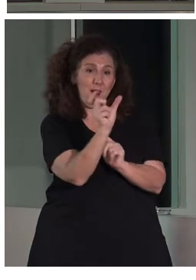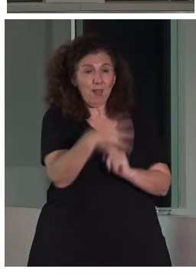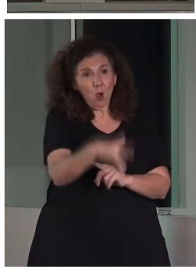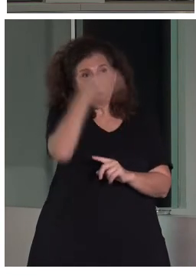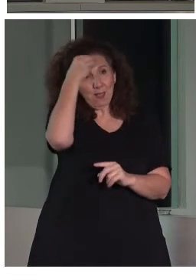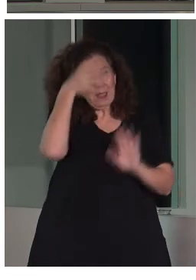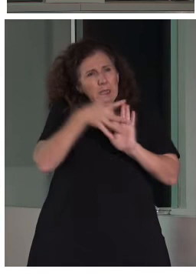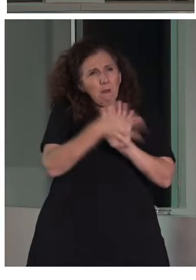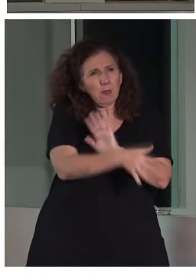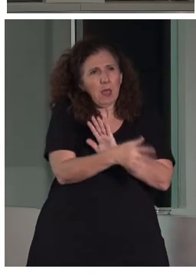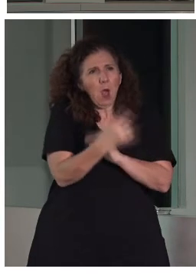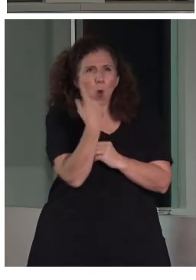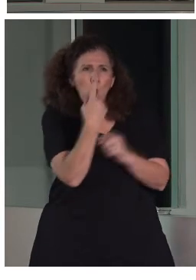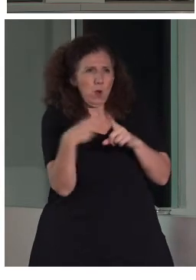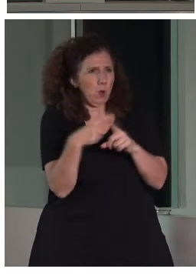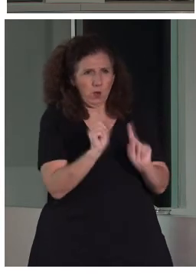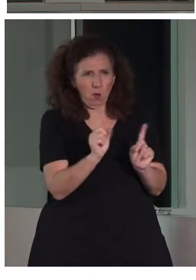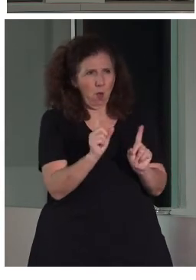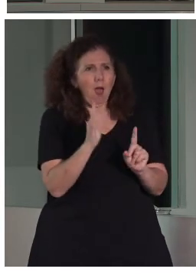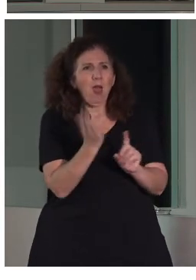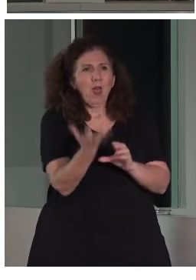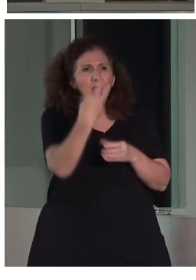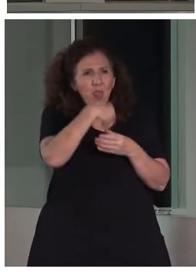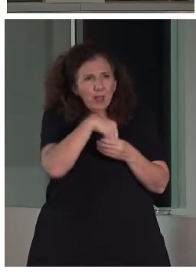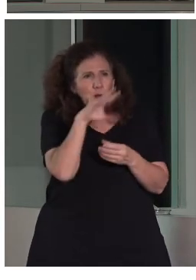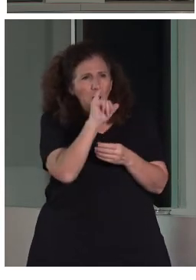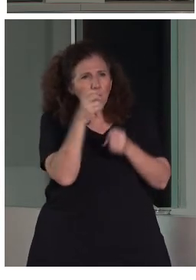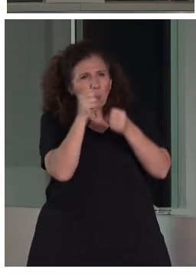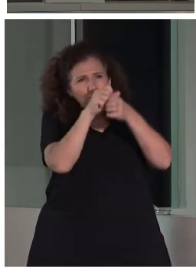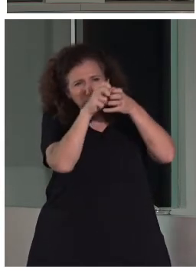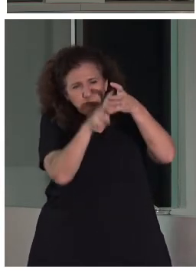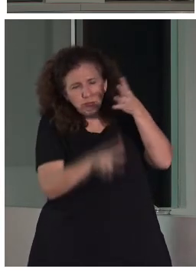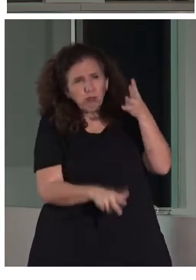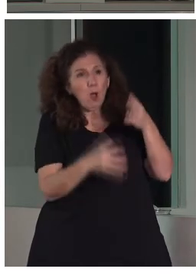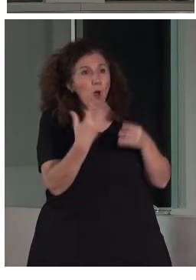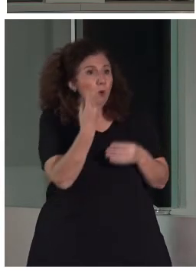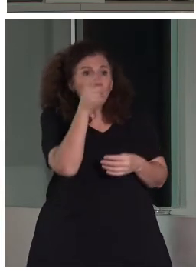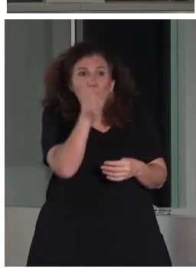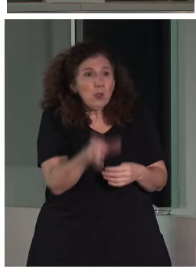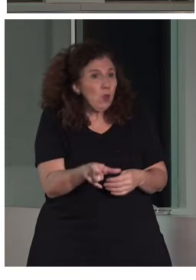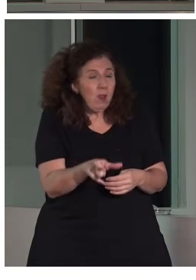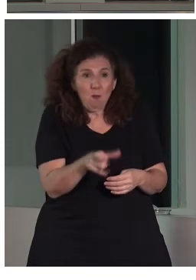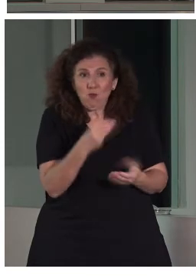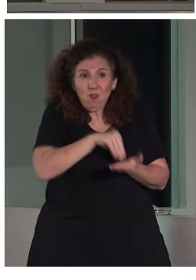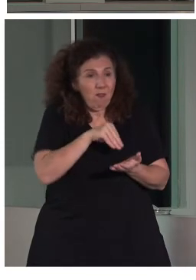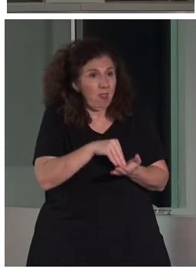hay determinadas palabras que no se entienden. Es que hay muchas personas que nunca han pisado un museo.